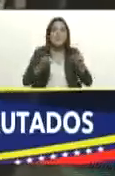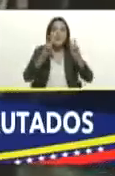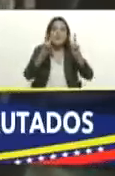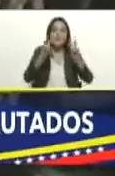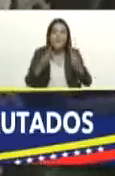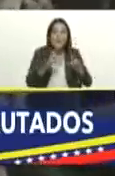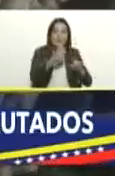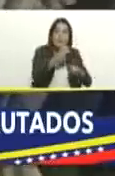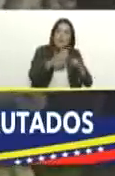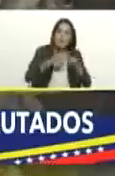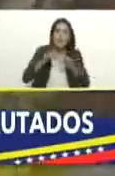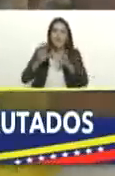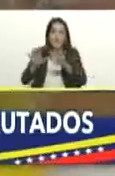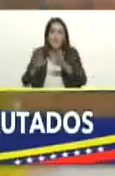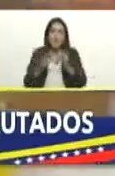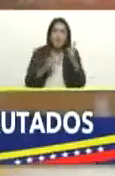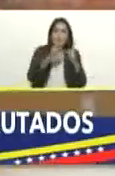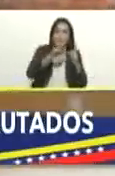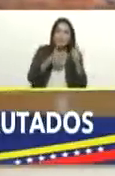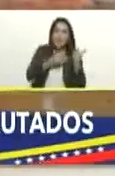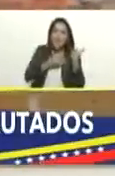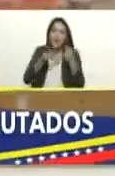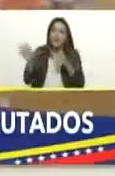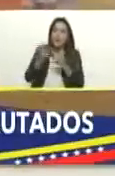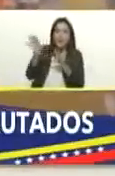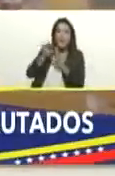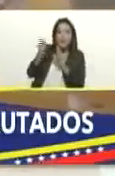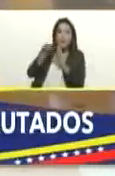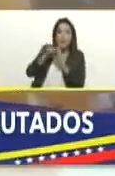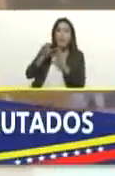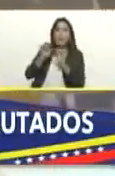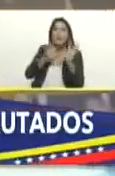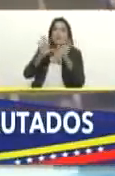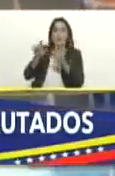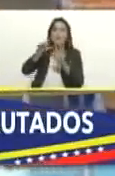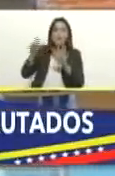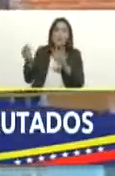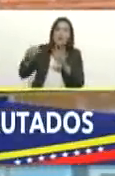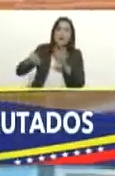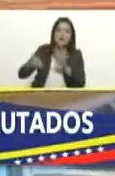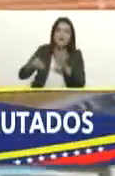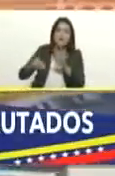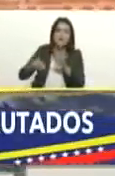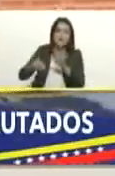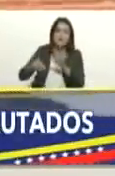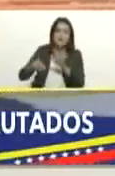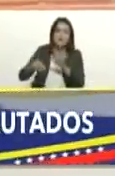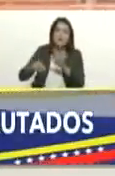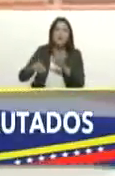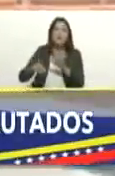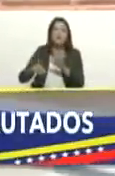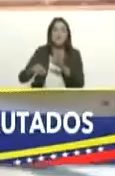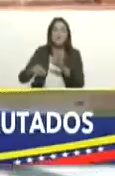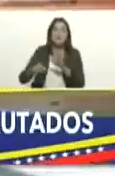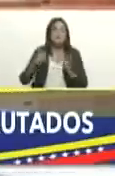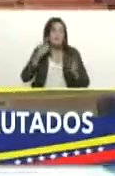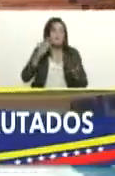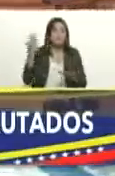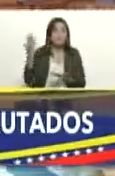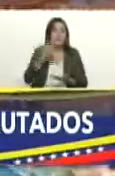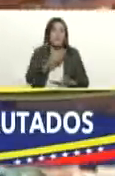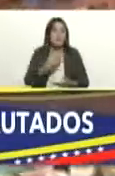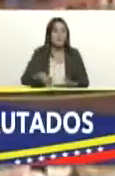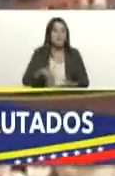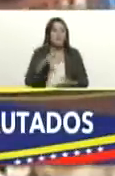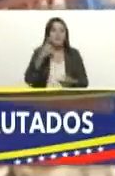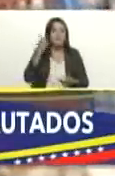estos implementos que nosotros vamos a recibir vamos también a fortalecer el uno por diez del buen gobierno bueno presidente esto es parte de lo que hemos encontrado en este